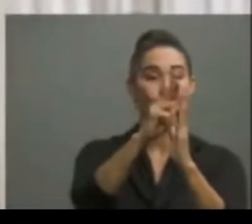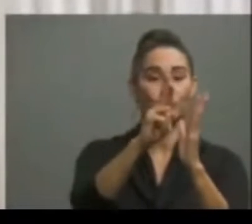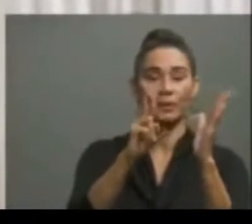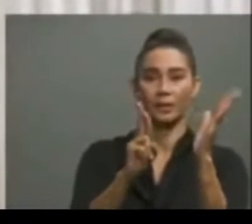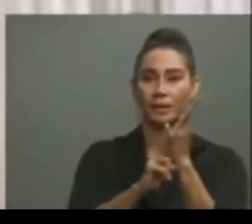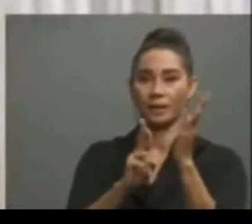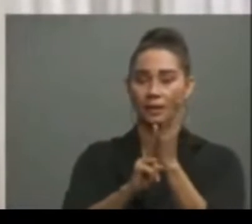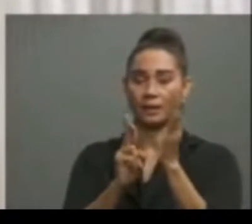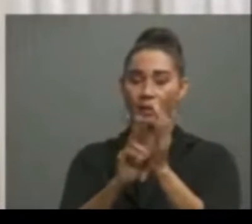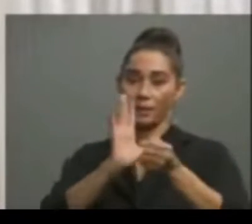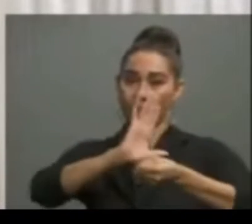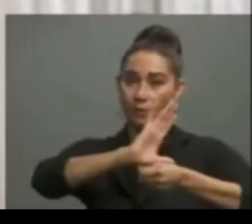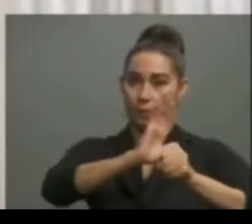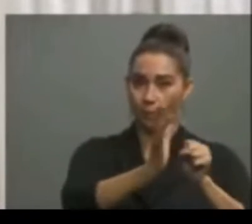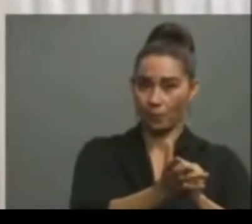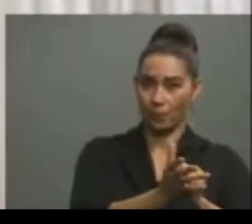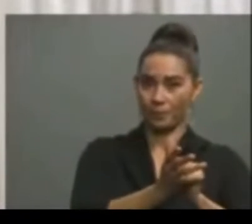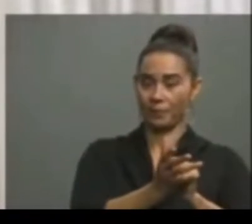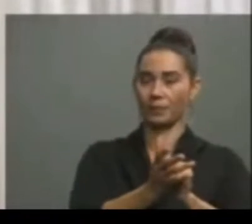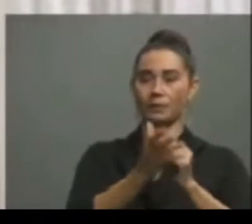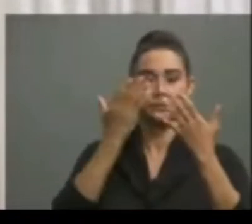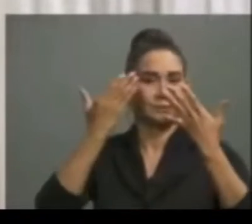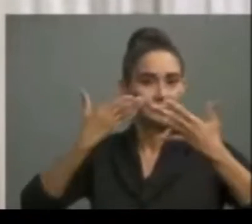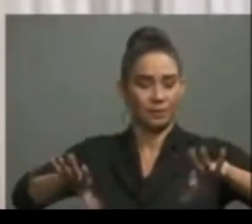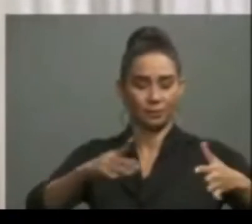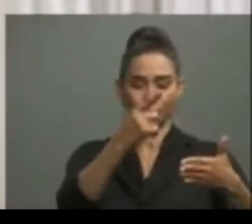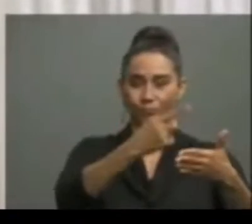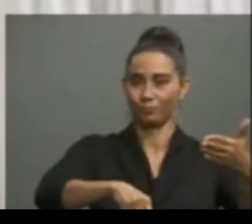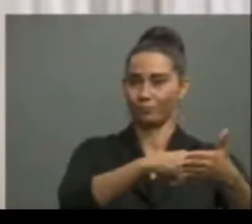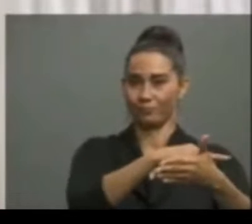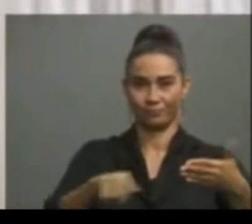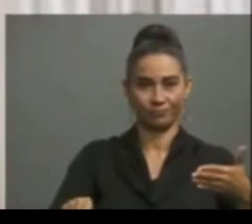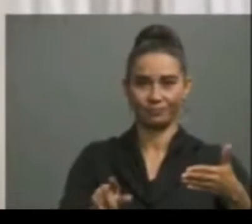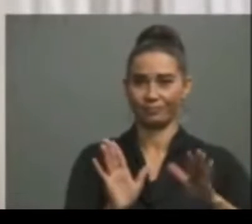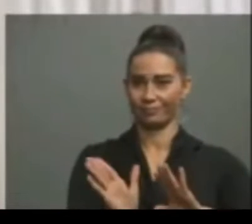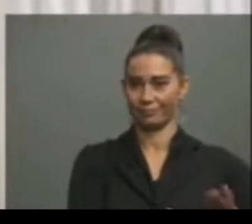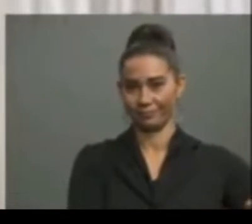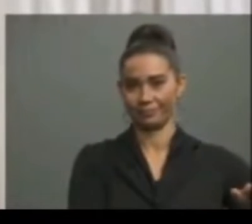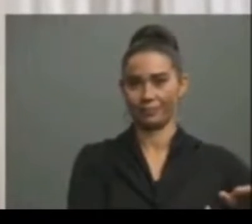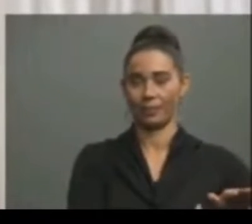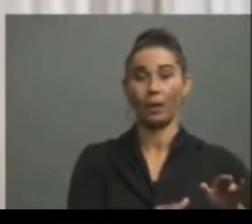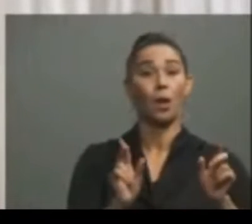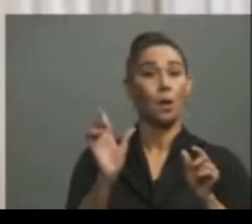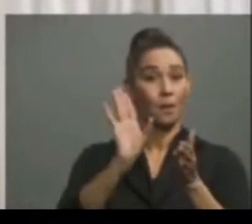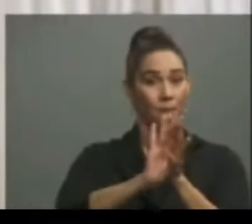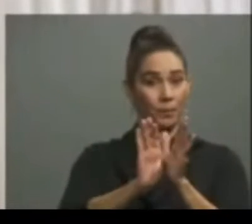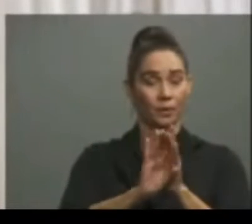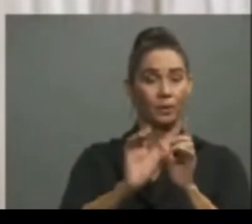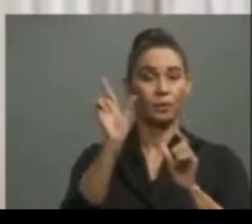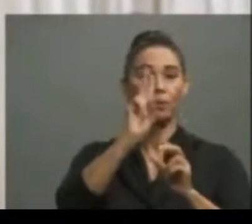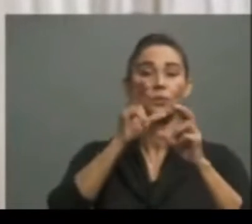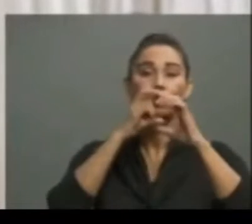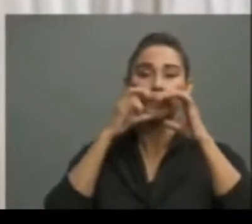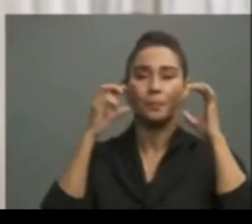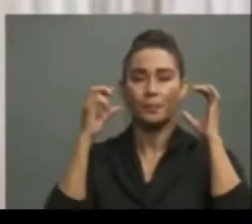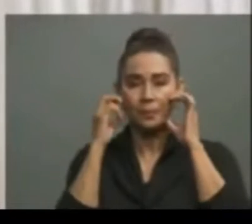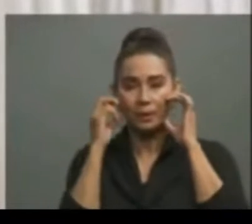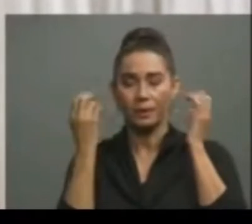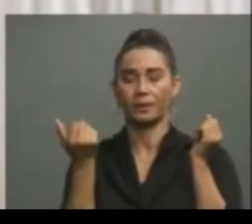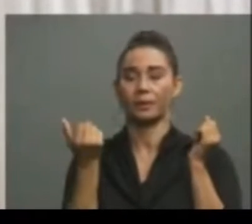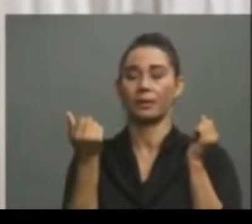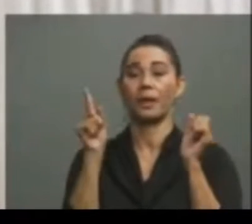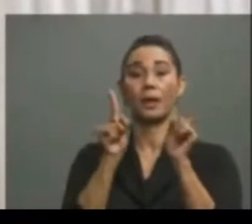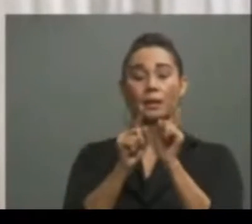restrictivas impuestas por el COVID-19 quedan suspendidas. Medidas como el uso de la mascarilla, la necesidad de